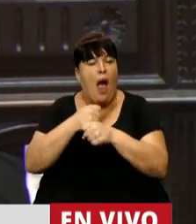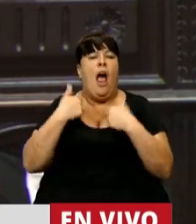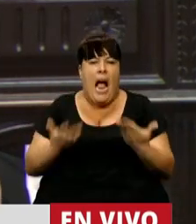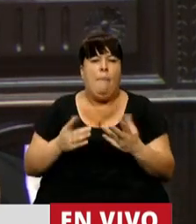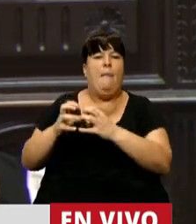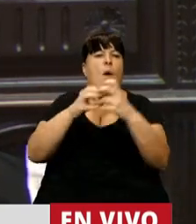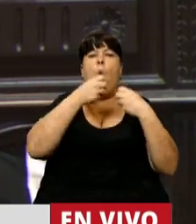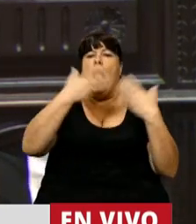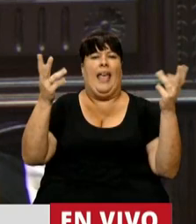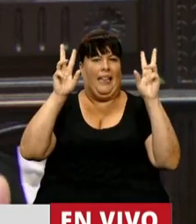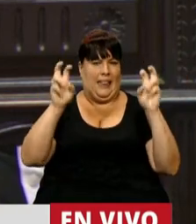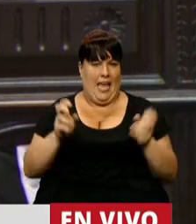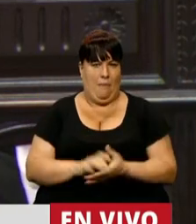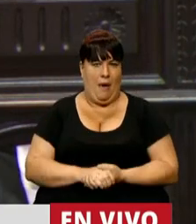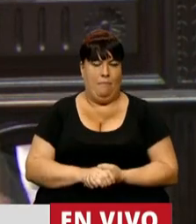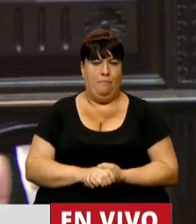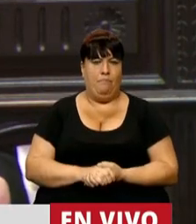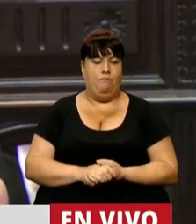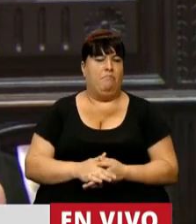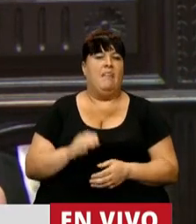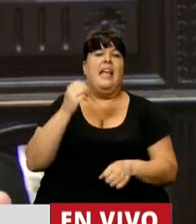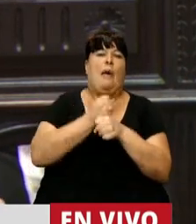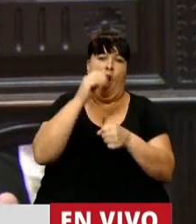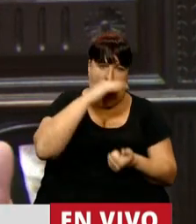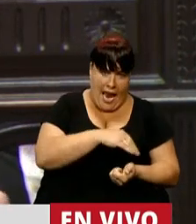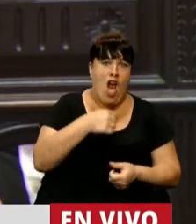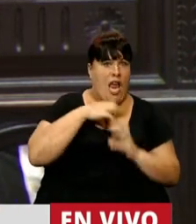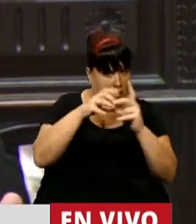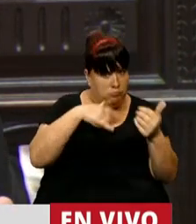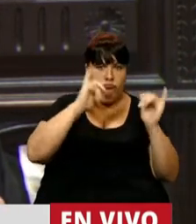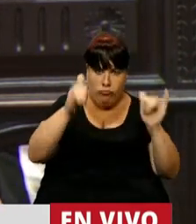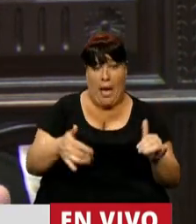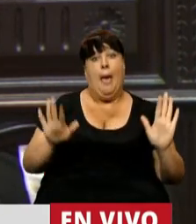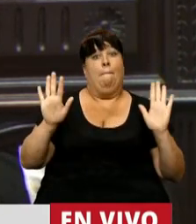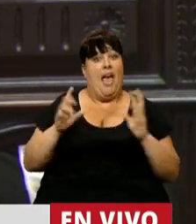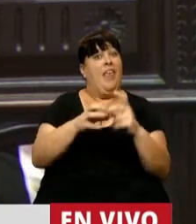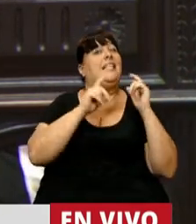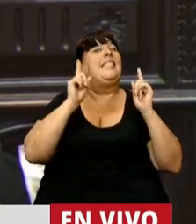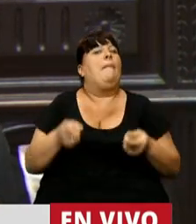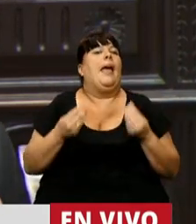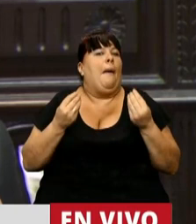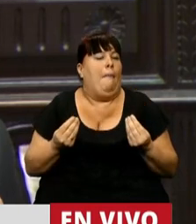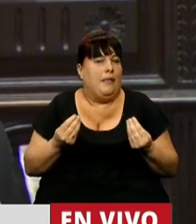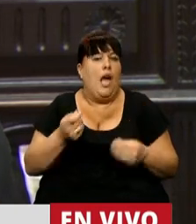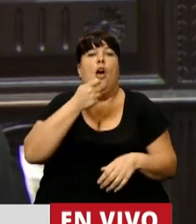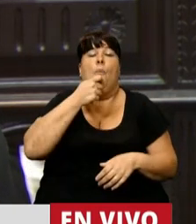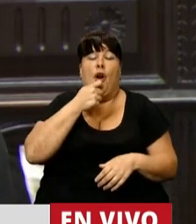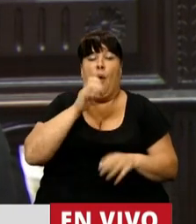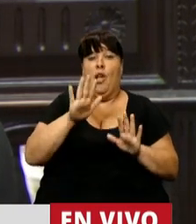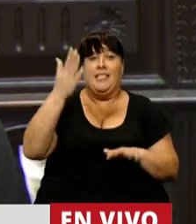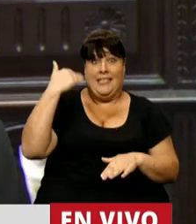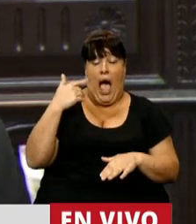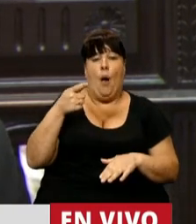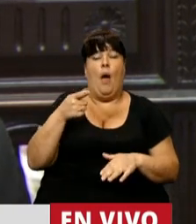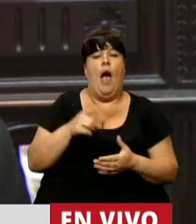discutir los temas que sean. Informalidad laboral, queremos discutir, lo discutimos. Ahora discutimos también qué pasa que teniendo